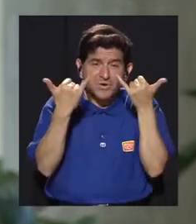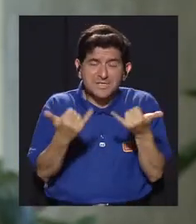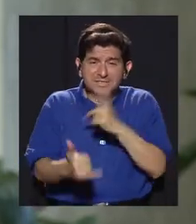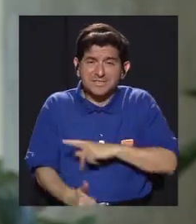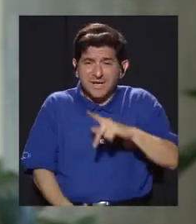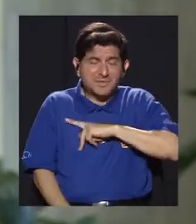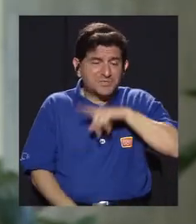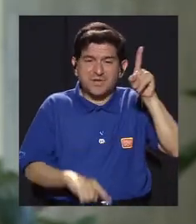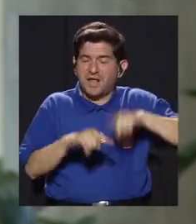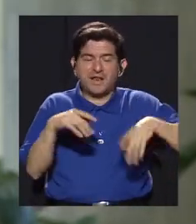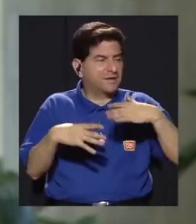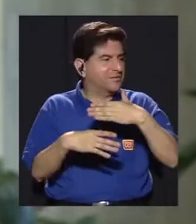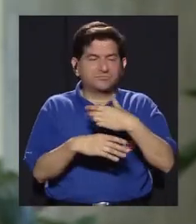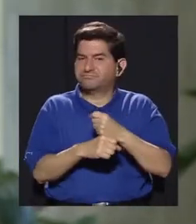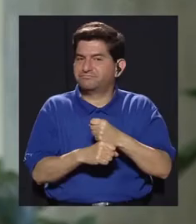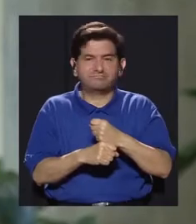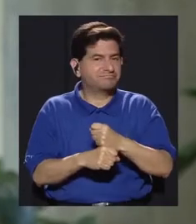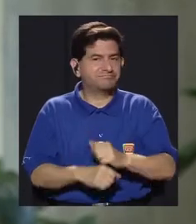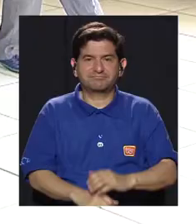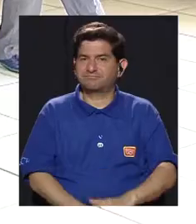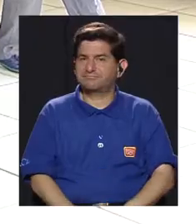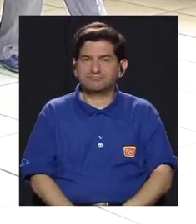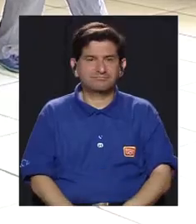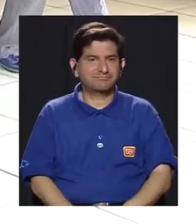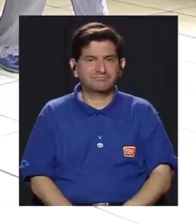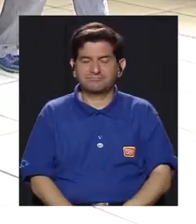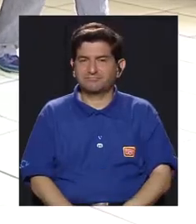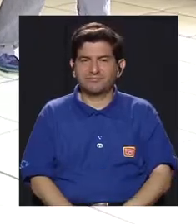mis cosas ya casi personales no las podía hacer.